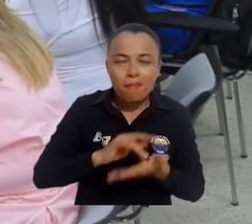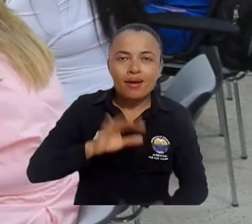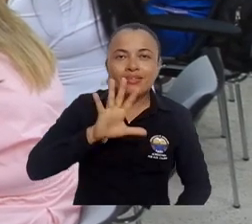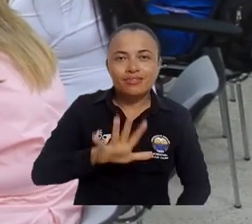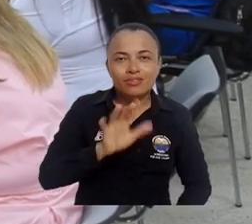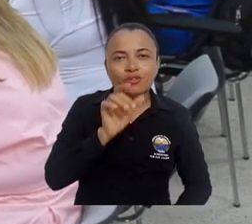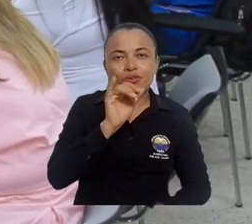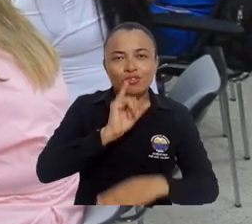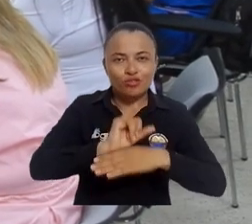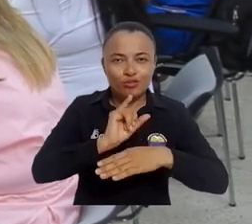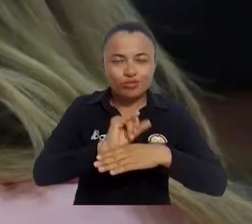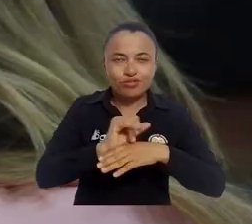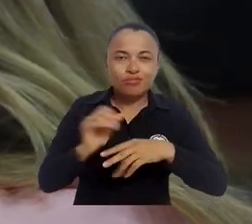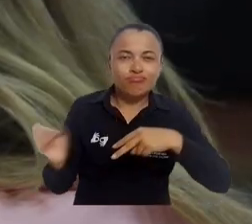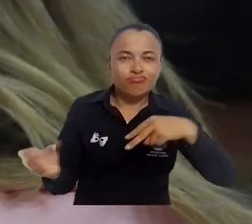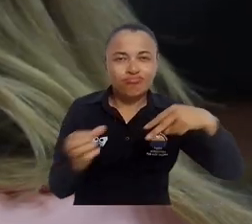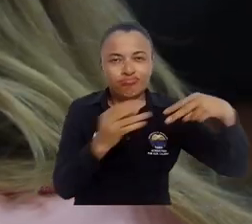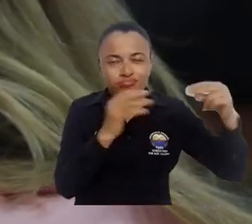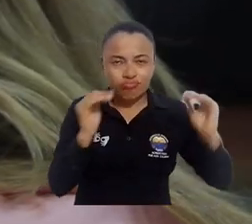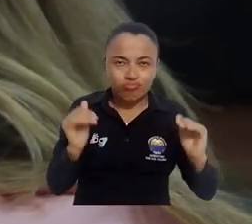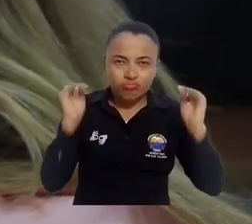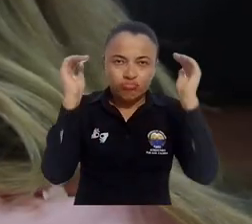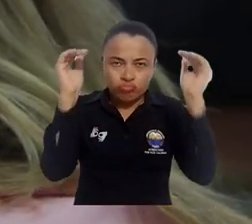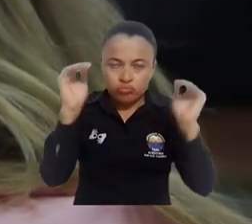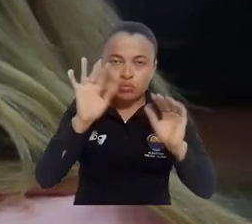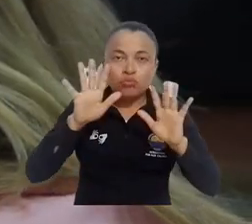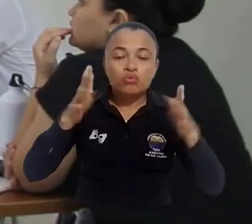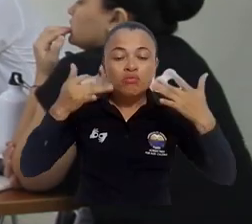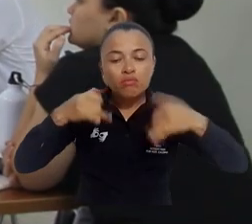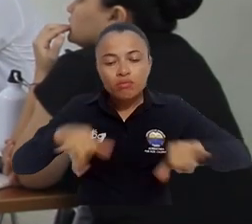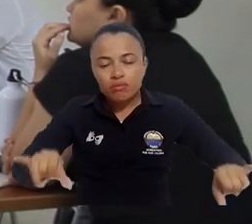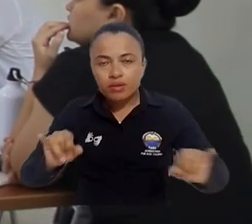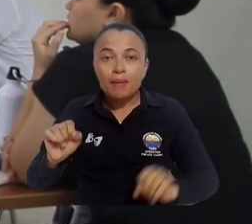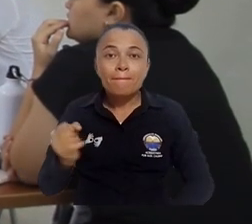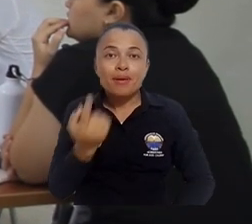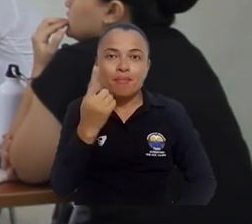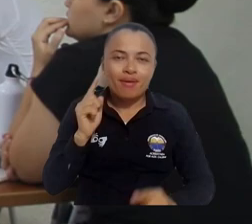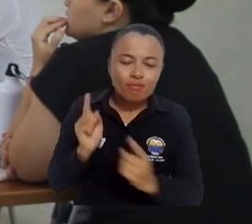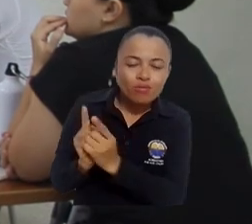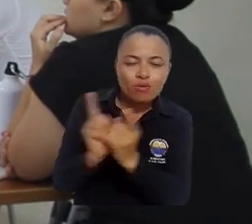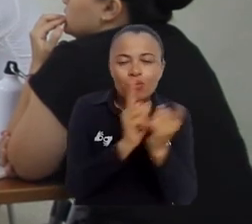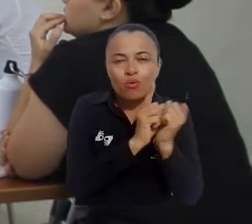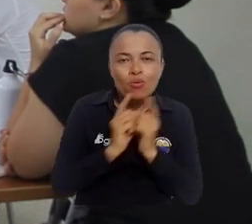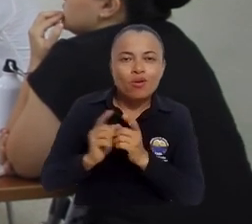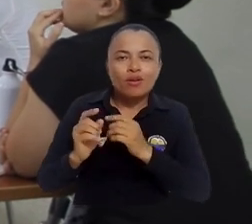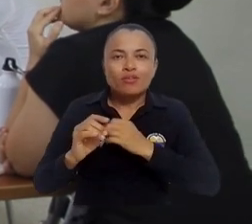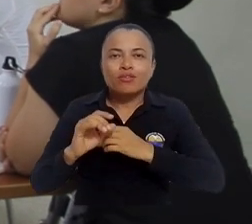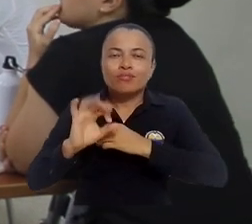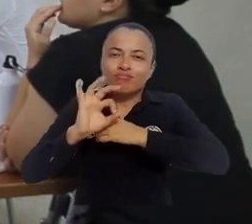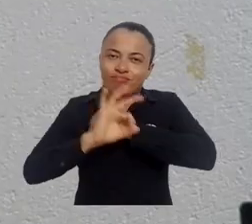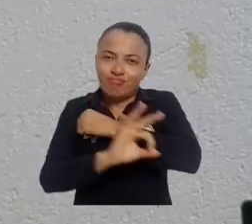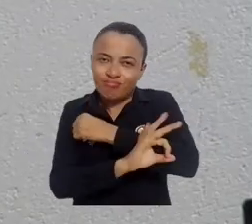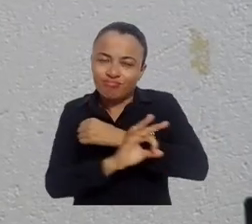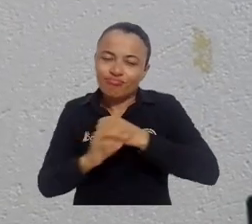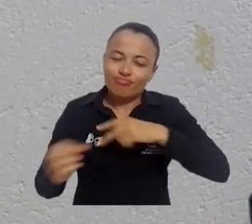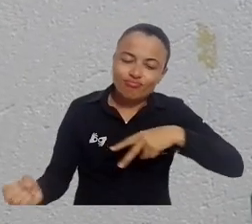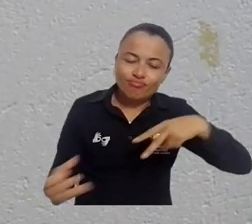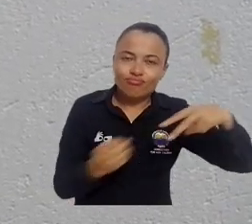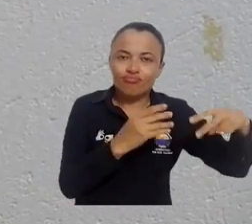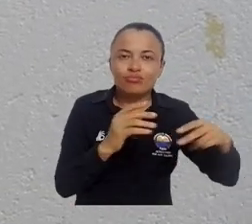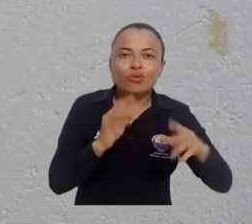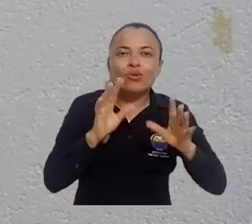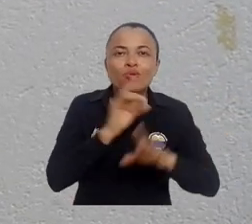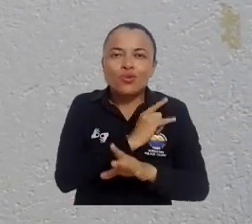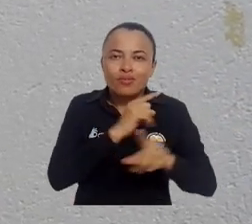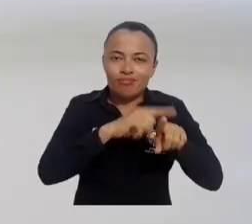Con la participación de cinco instituciones de educación superior, concluyó en la Universidad del Magdalena el primer encuentro psicoeducativo